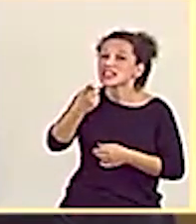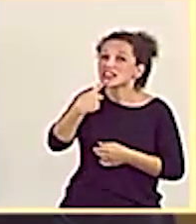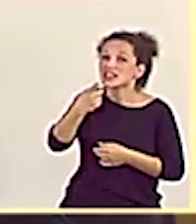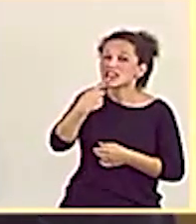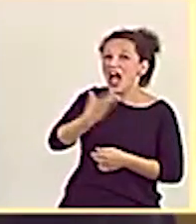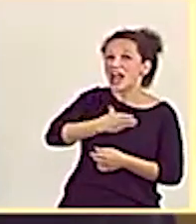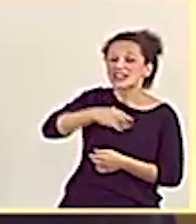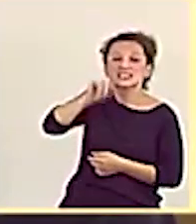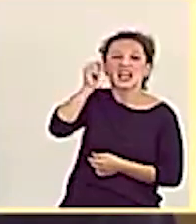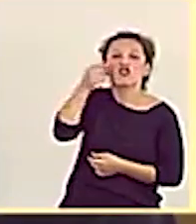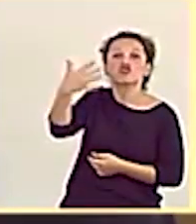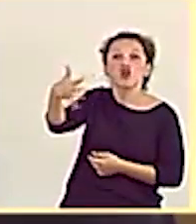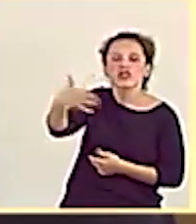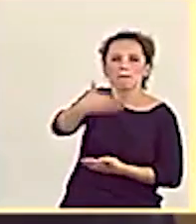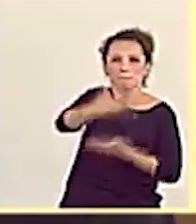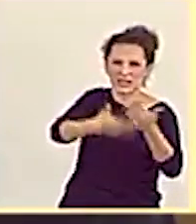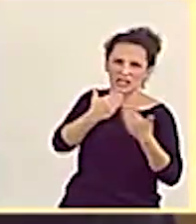prensa.